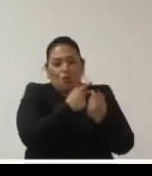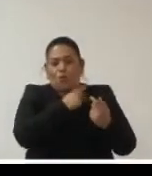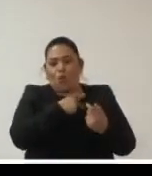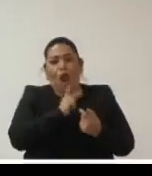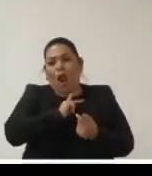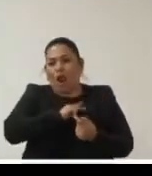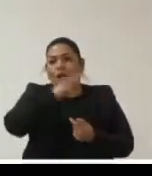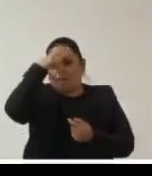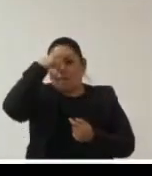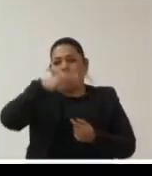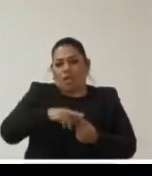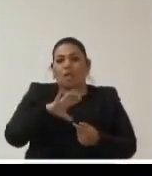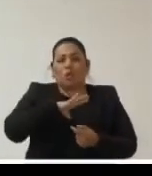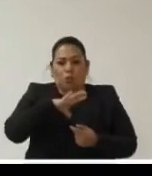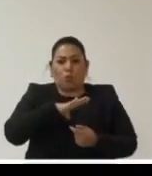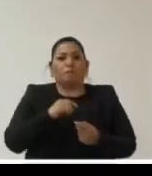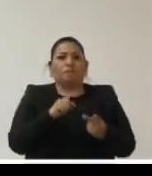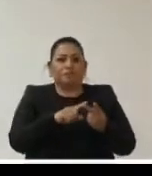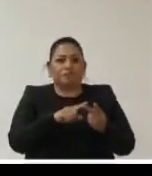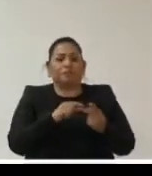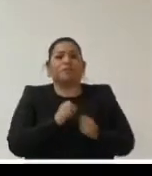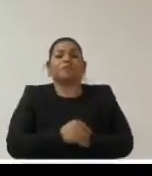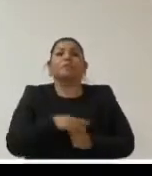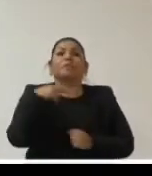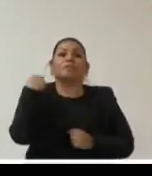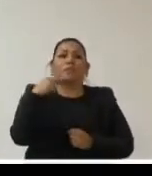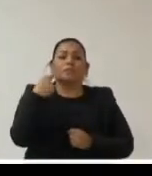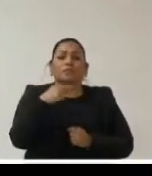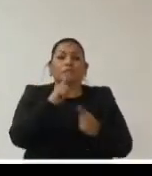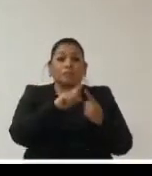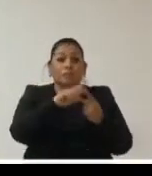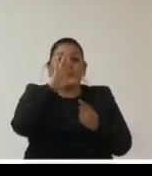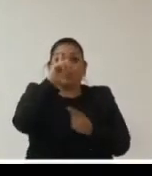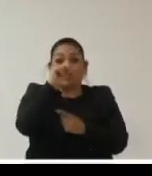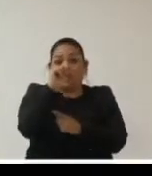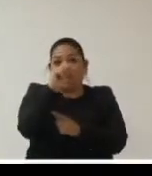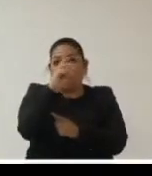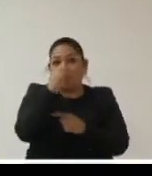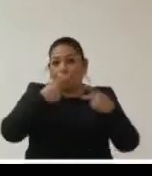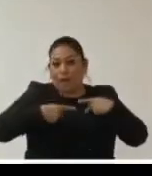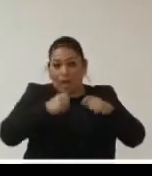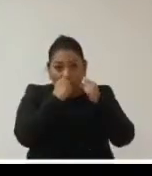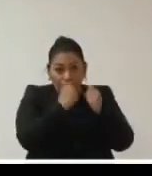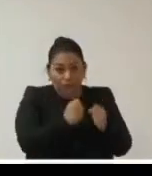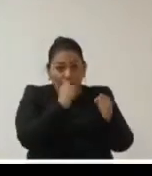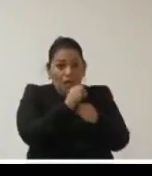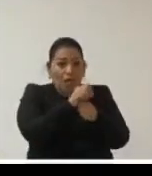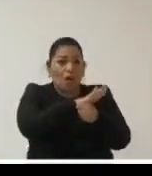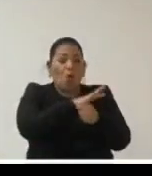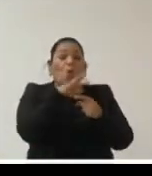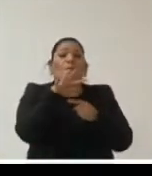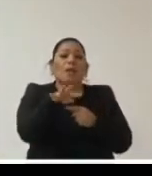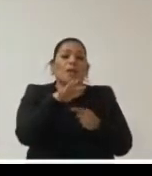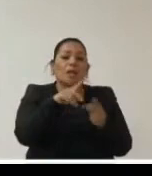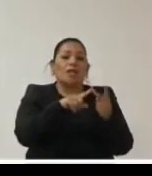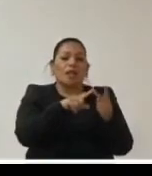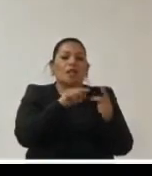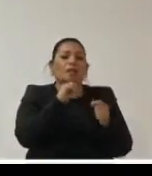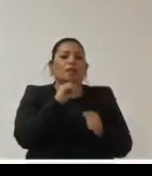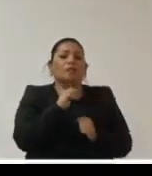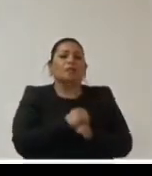generado con motivo de esta pandemia y que son datos personales seguros COVID-19 tenemos